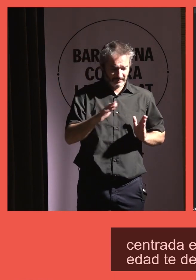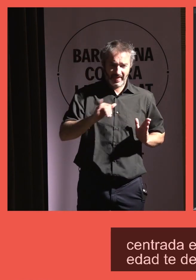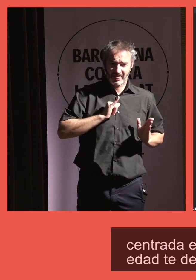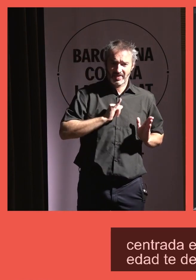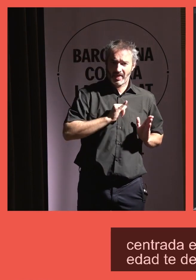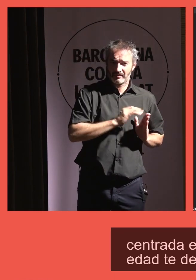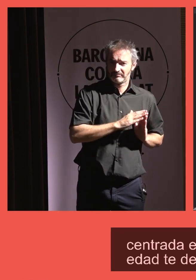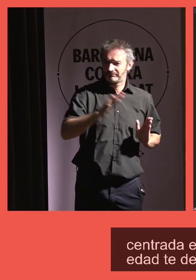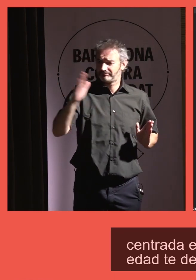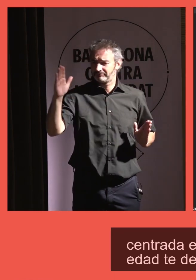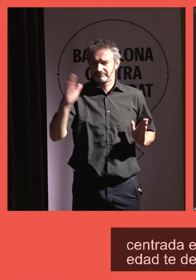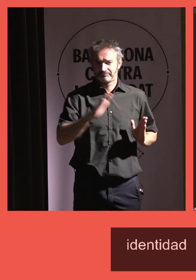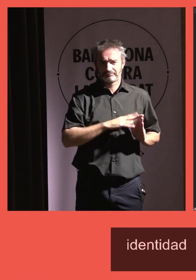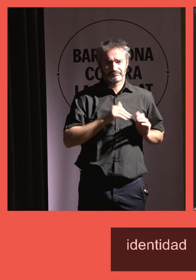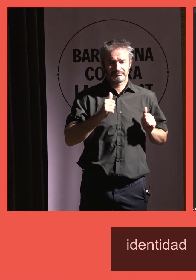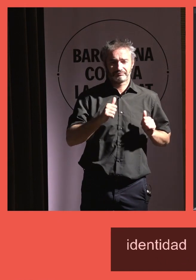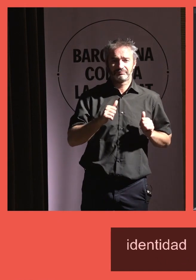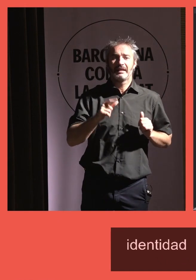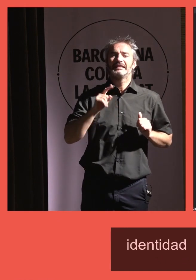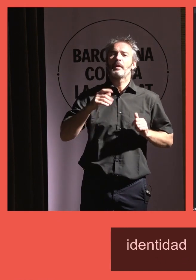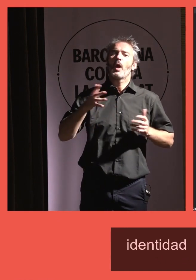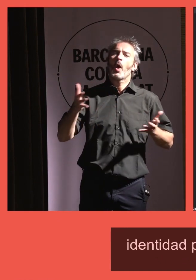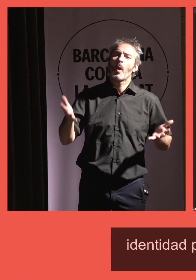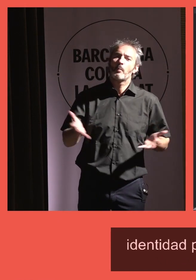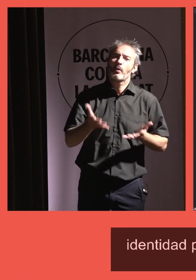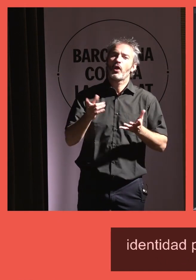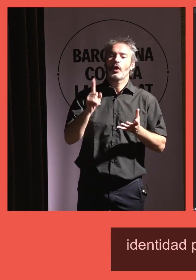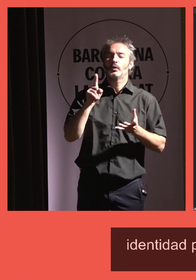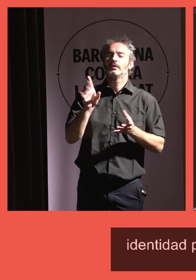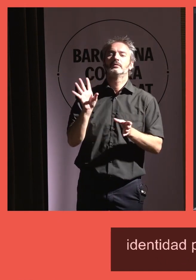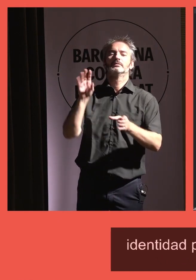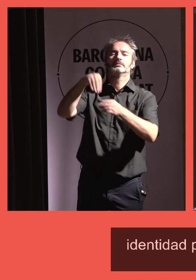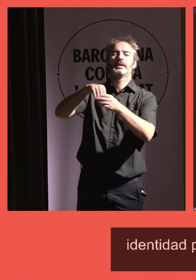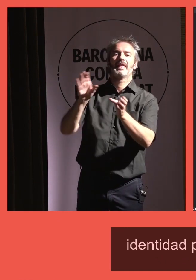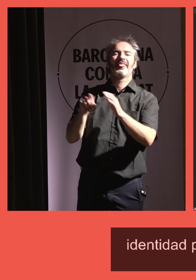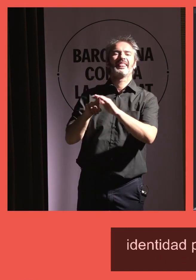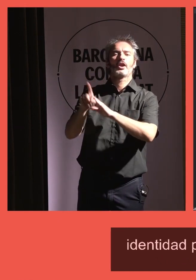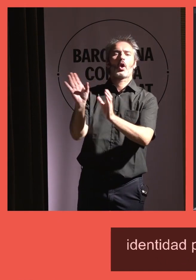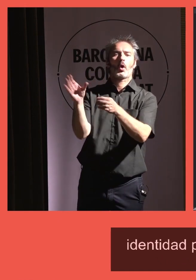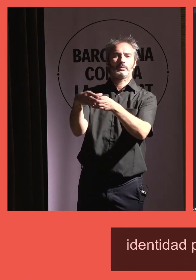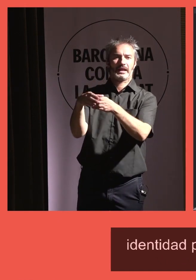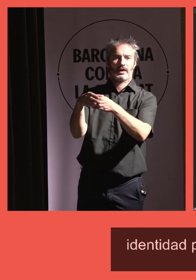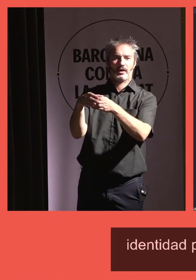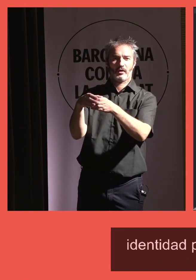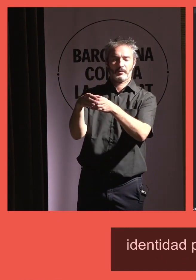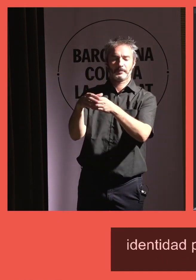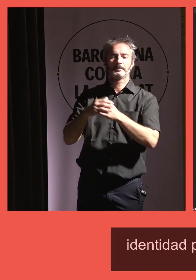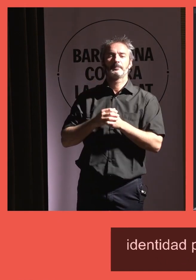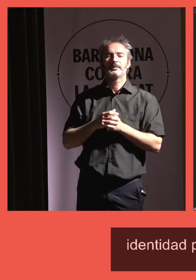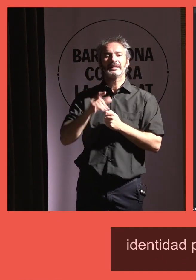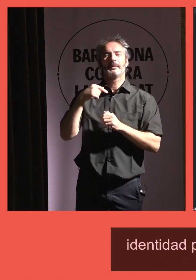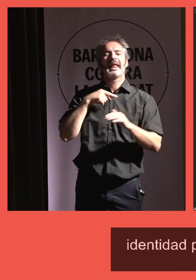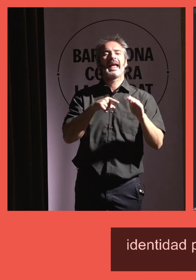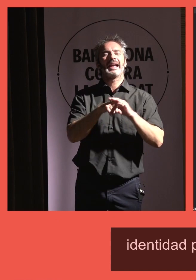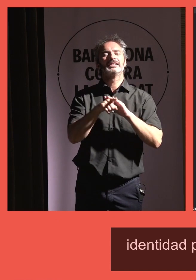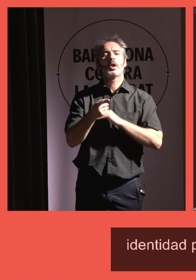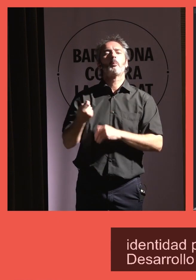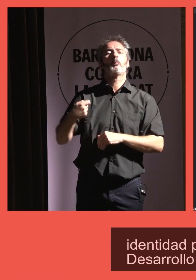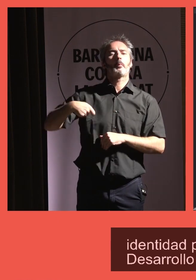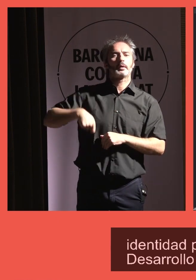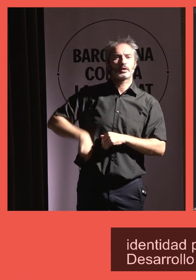por una razón cronológica. Promoción de lo comunitario, desarrollo comunitario, ese es el carácter de este programa, y gestión